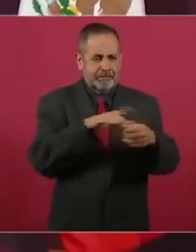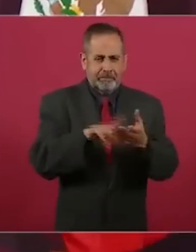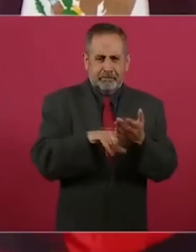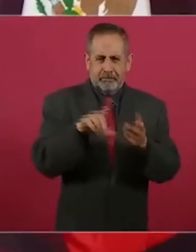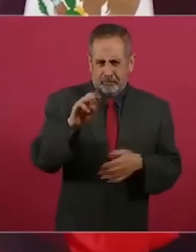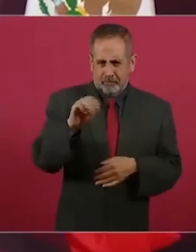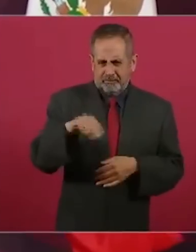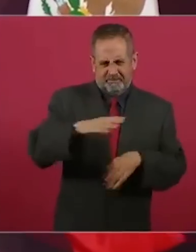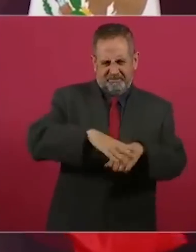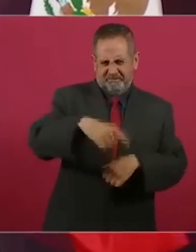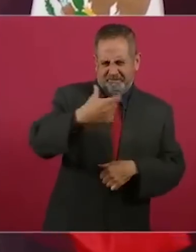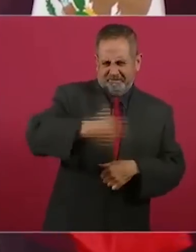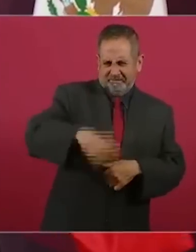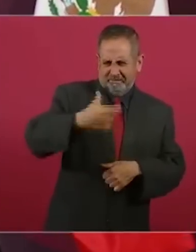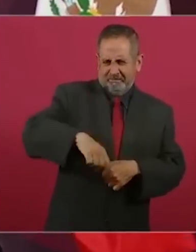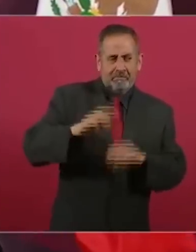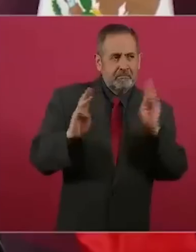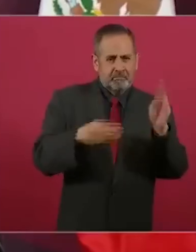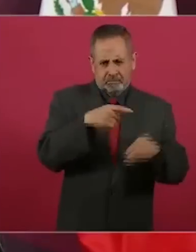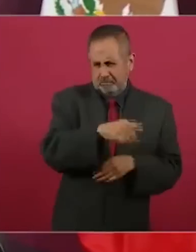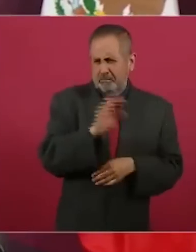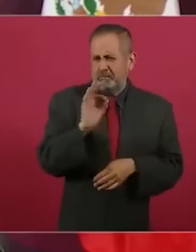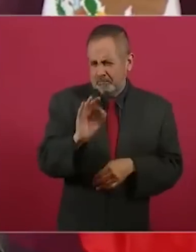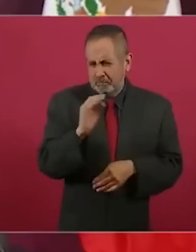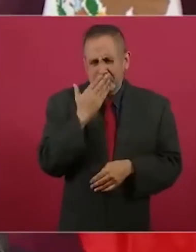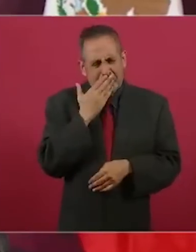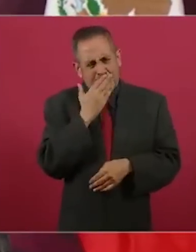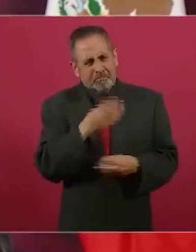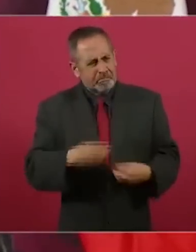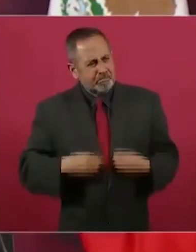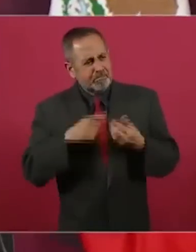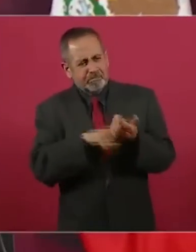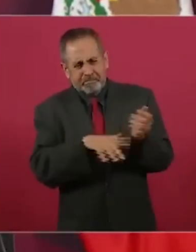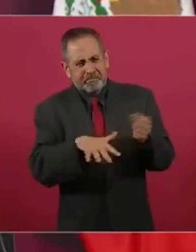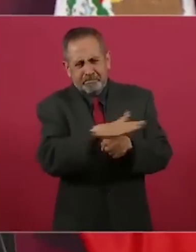más ricos de México, los que viven en las lomas.